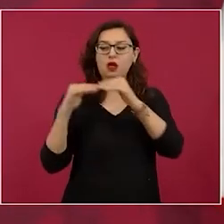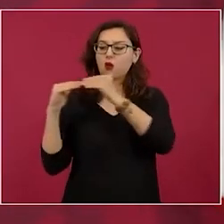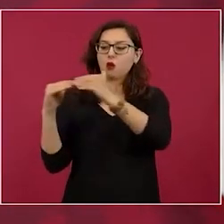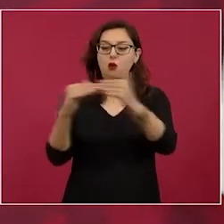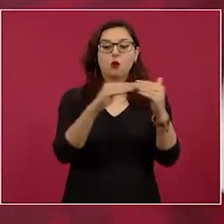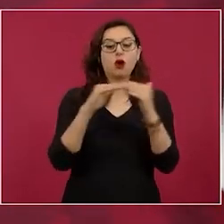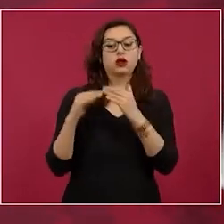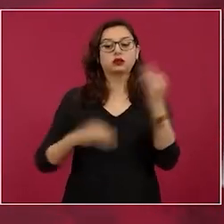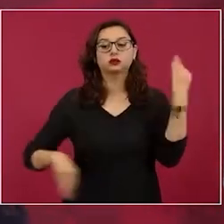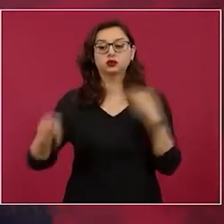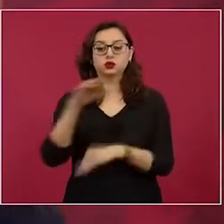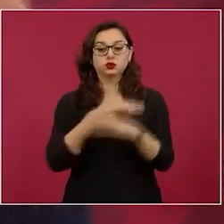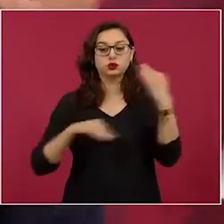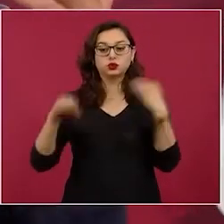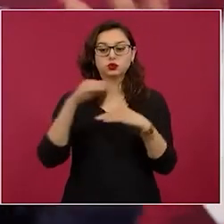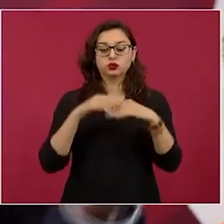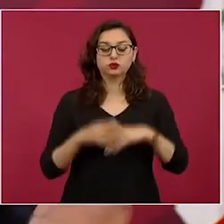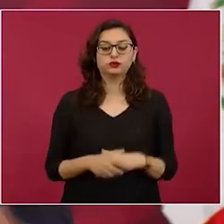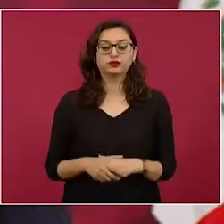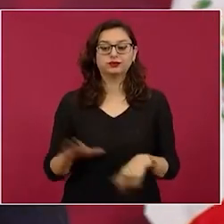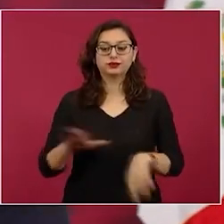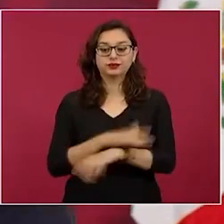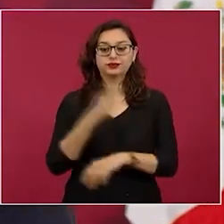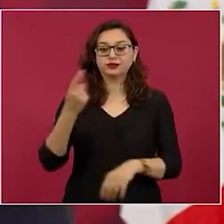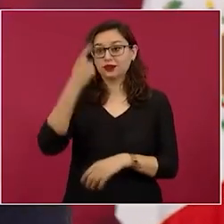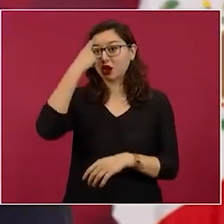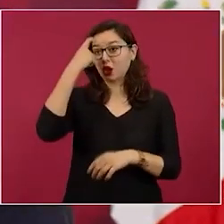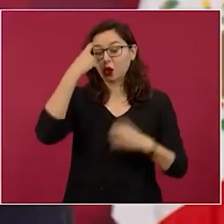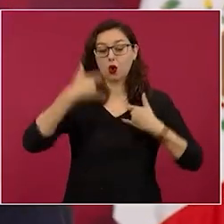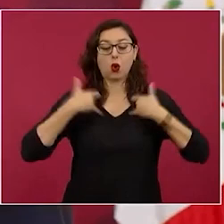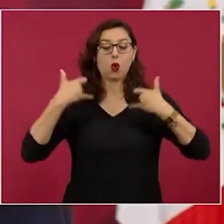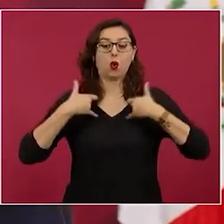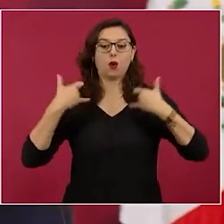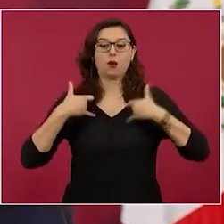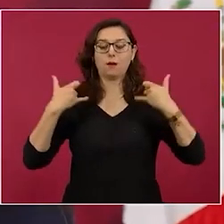porque el joven tiene más frescura